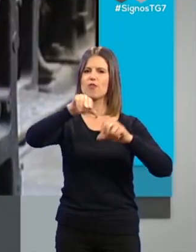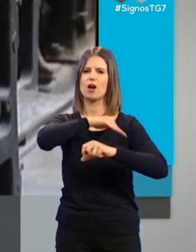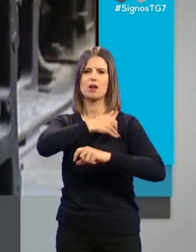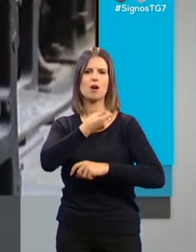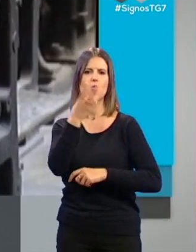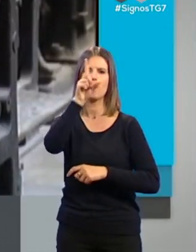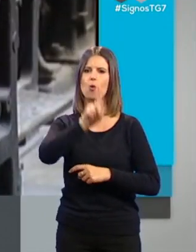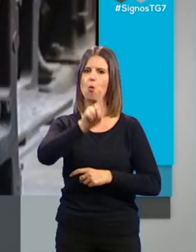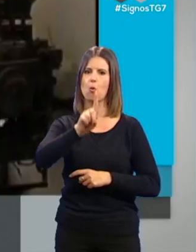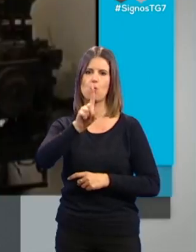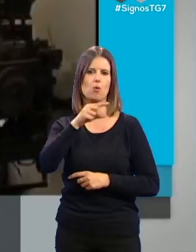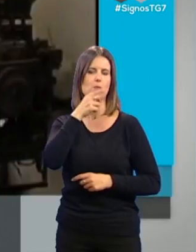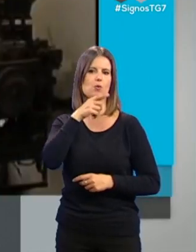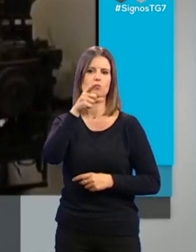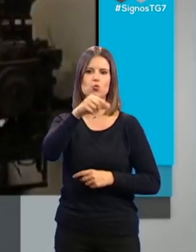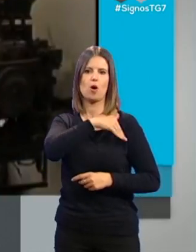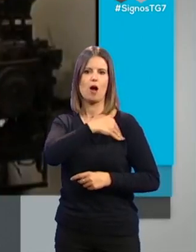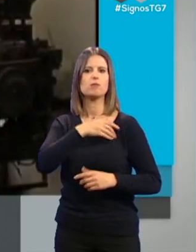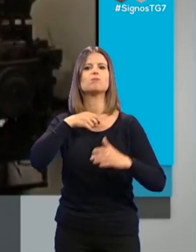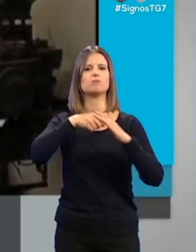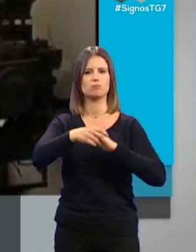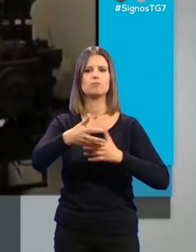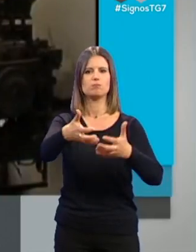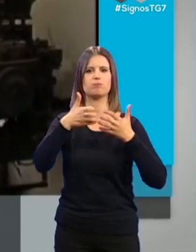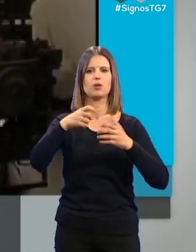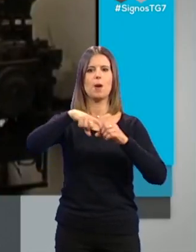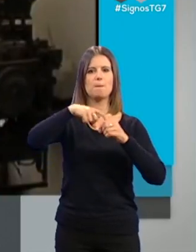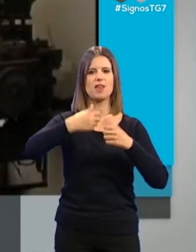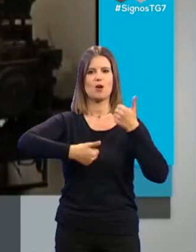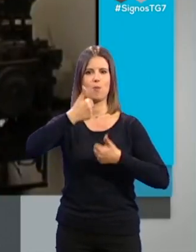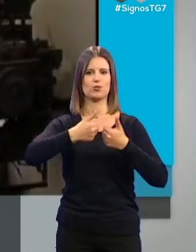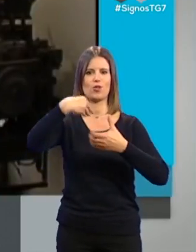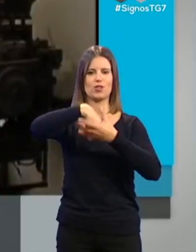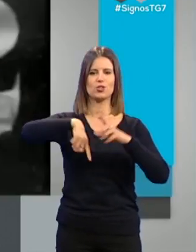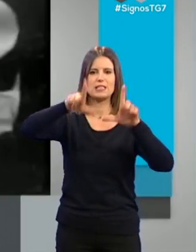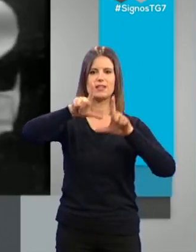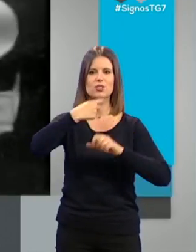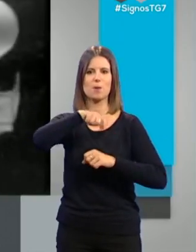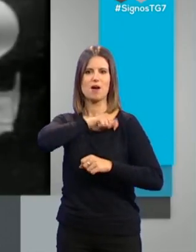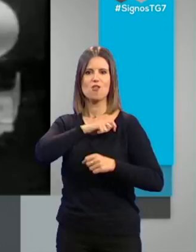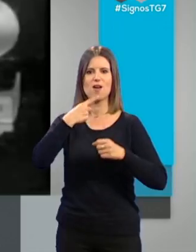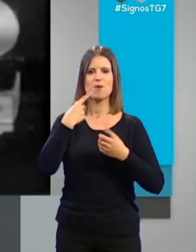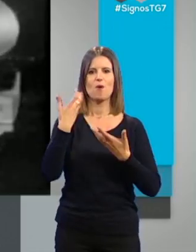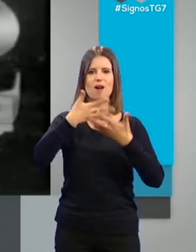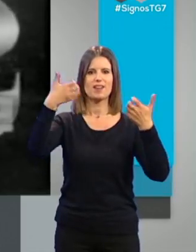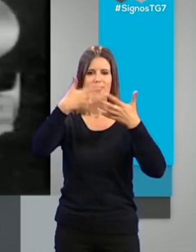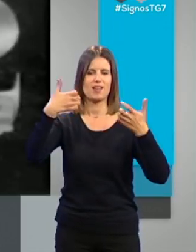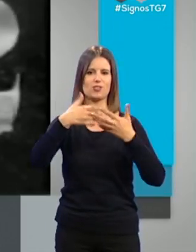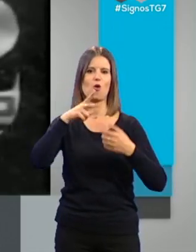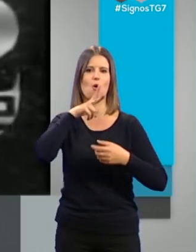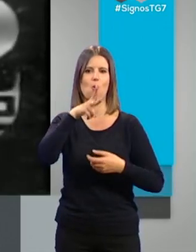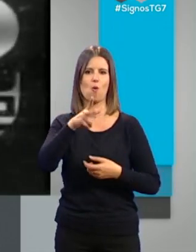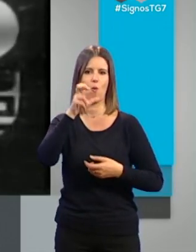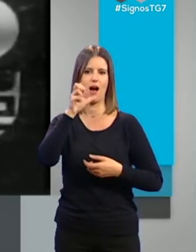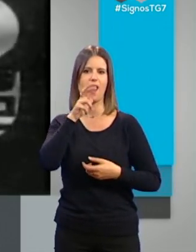uno de su promoción y obtuvo plaza por oposición en Televisión Española como redactor de aquella incipiente UHF,